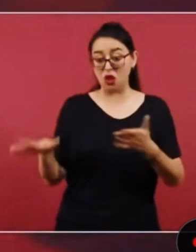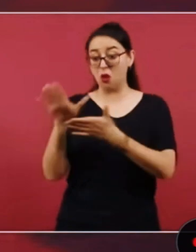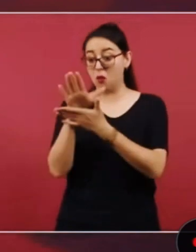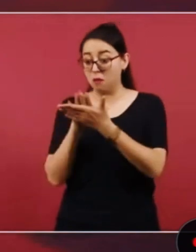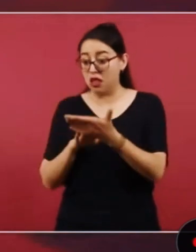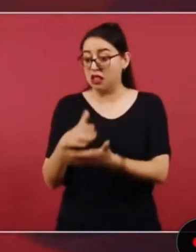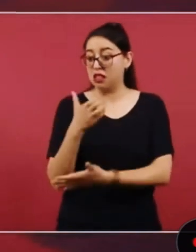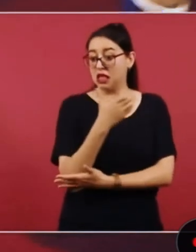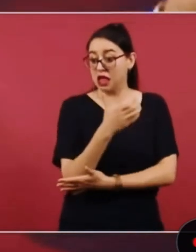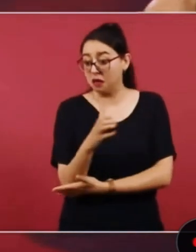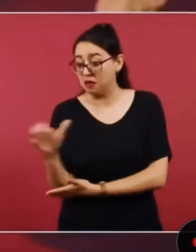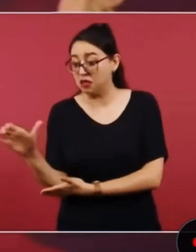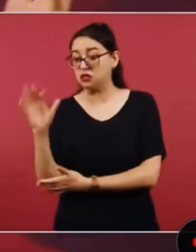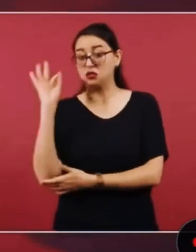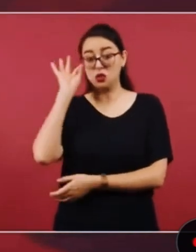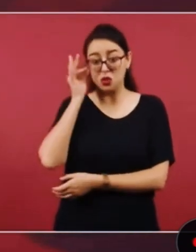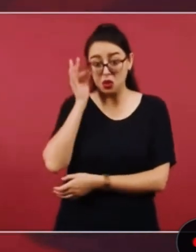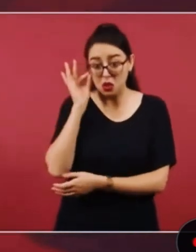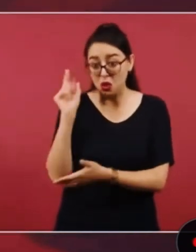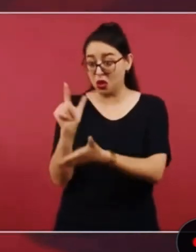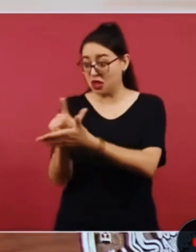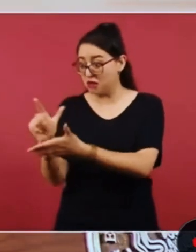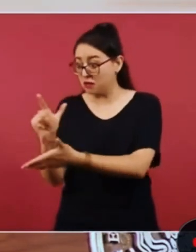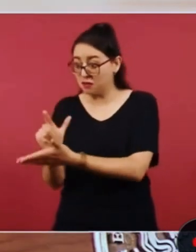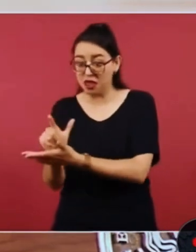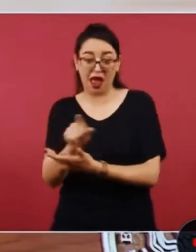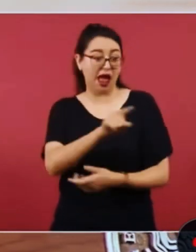¿qué acaso somos iguales?